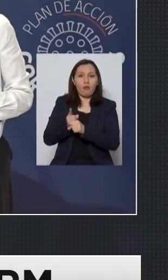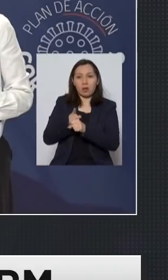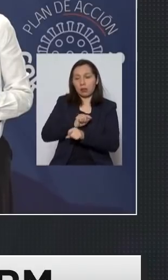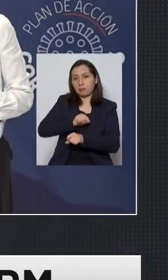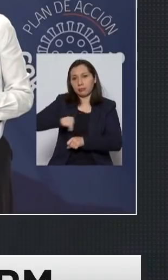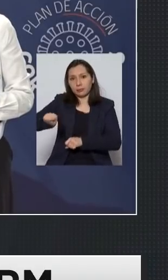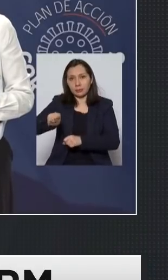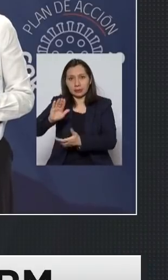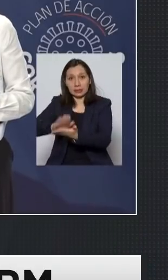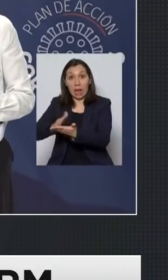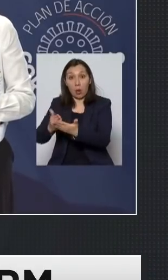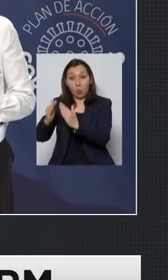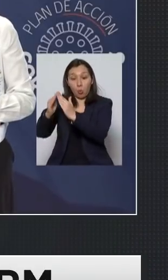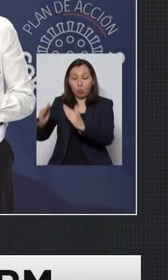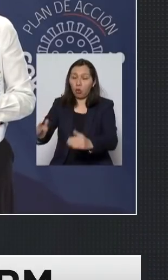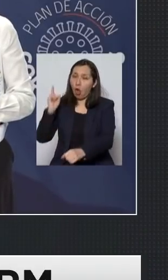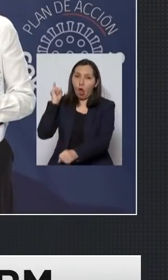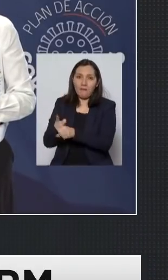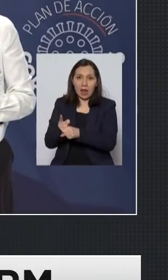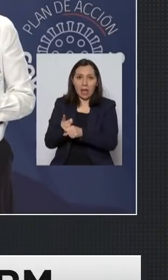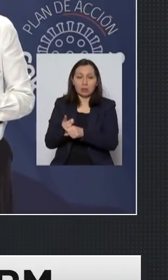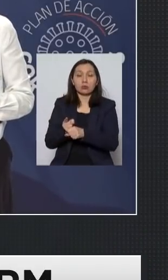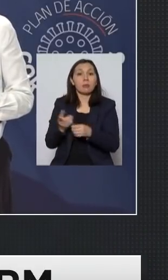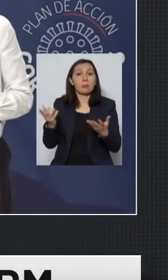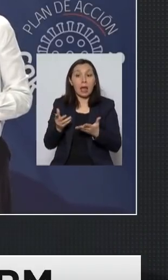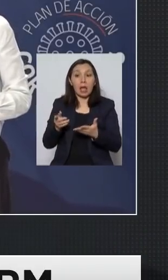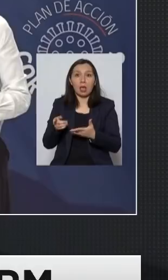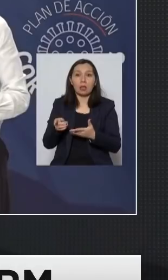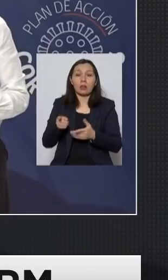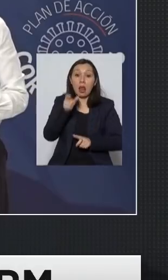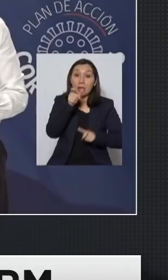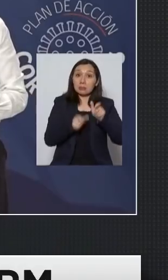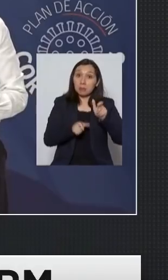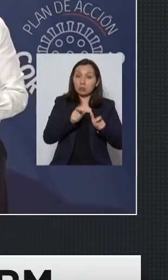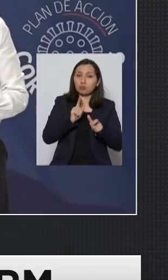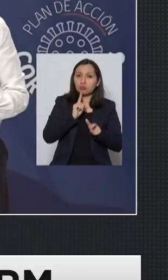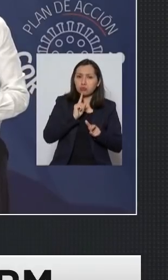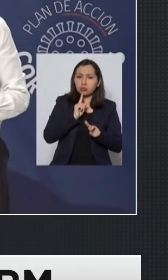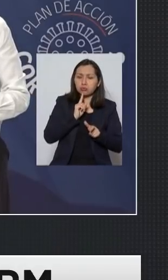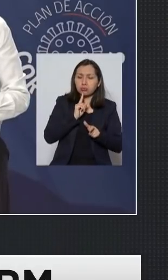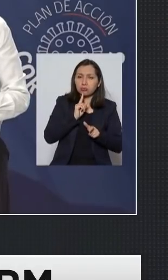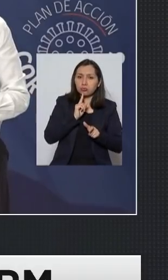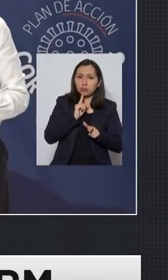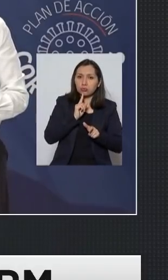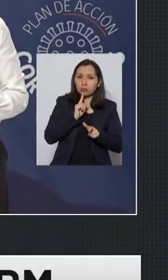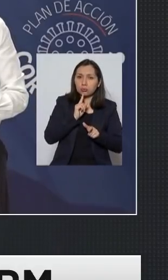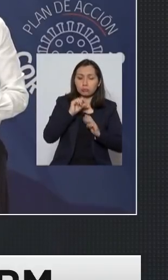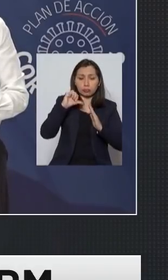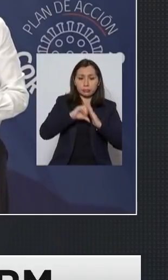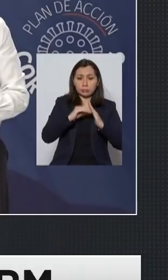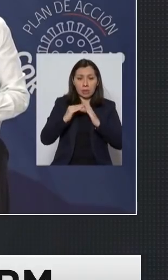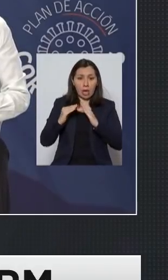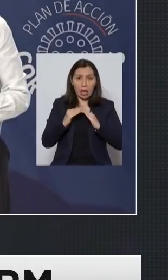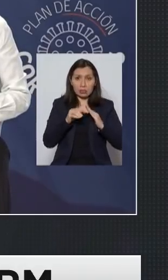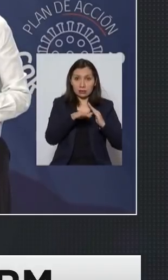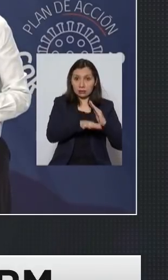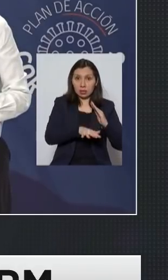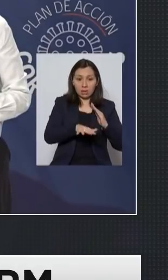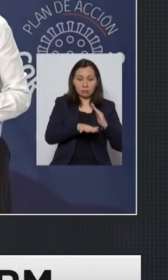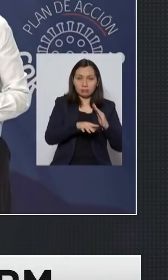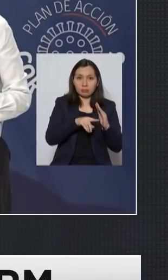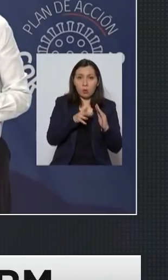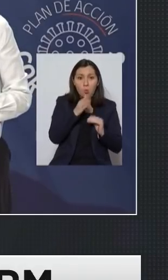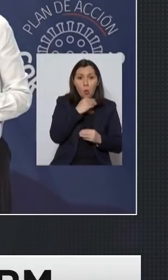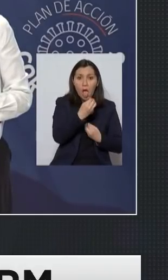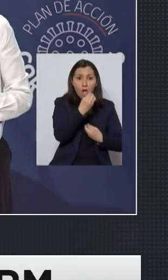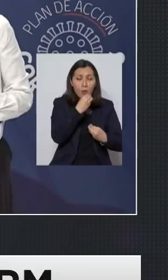sanitarias obligatorias para que precisamente las personas que están encerradas en su domicilio y que no tienen